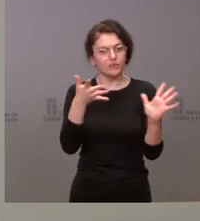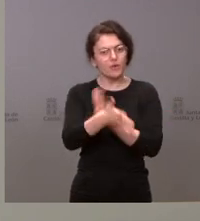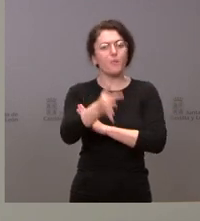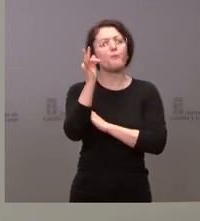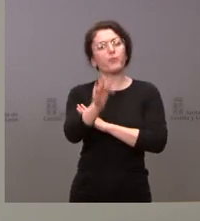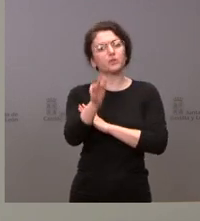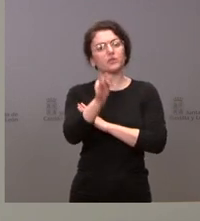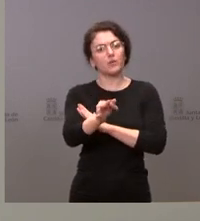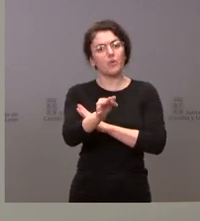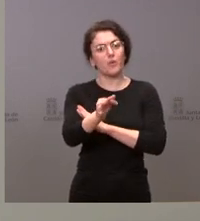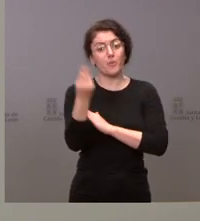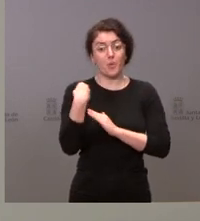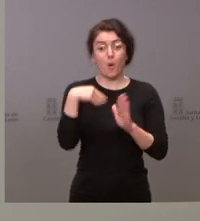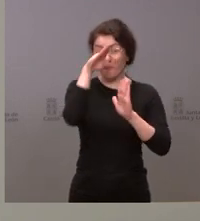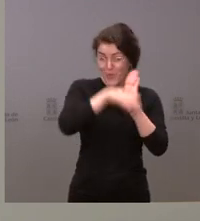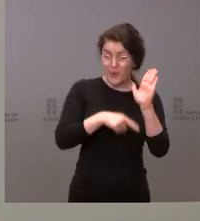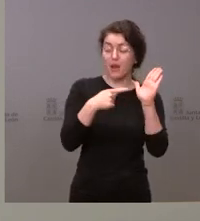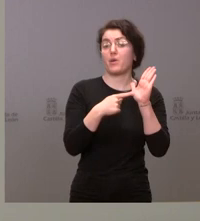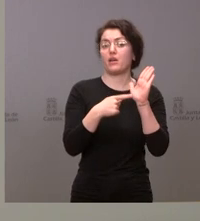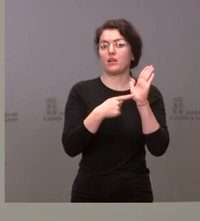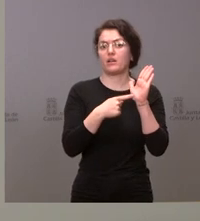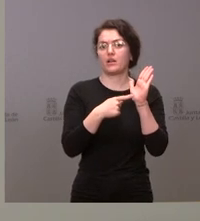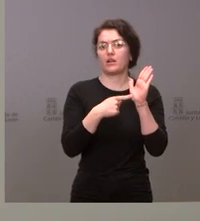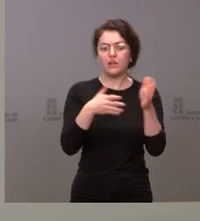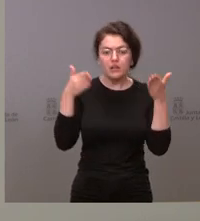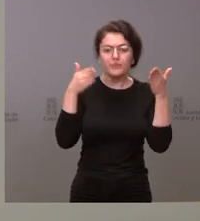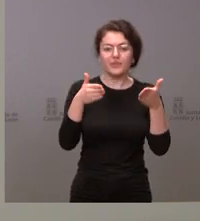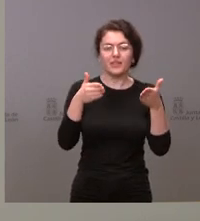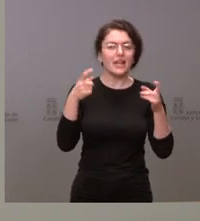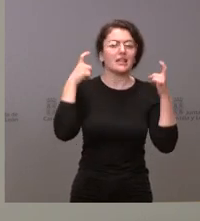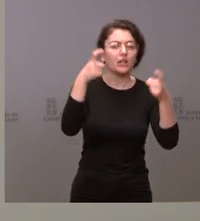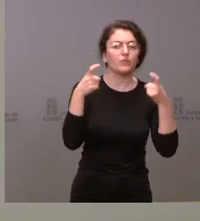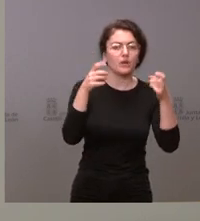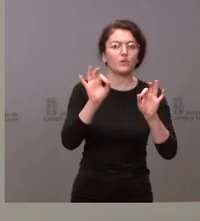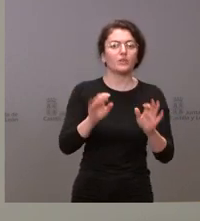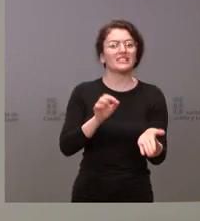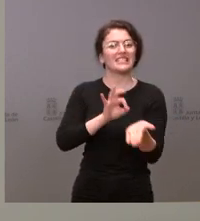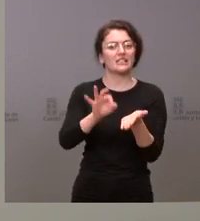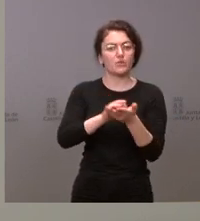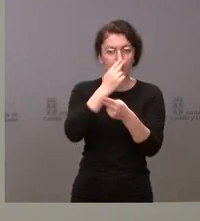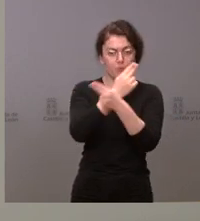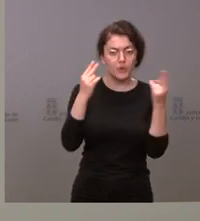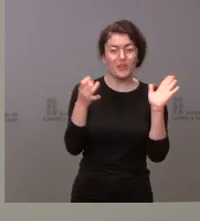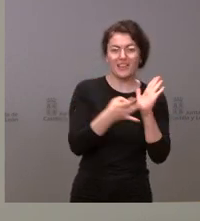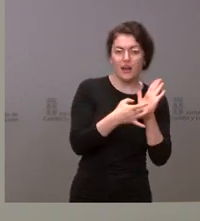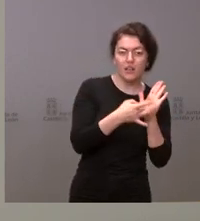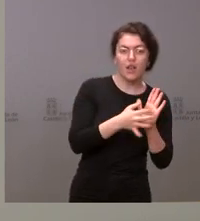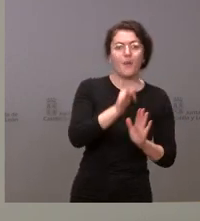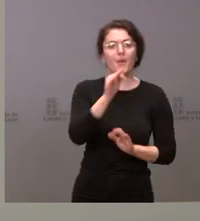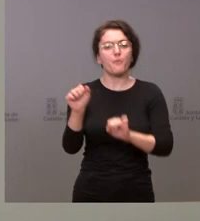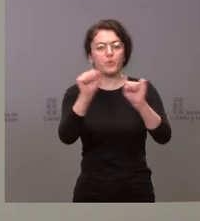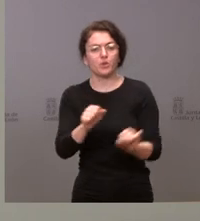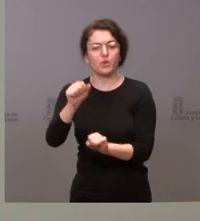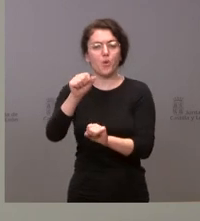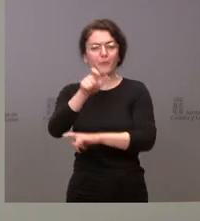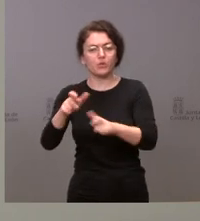que además centra, entre otras cuestiones, el esfuerzo en los servicios públicos de calidad o en la protección de las personas con más dificultades